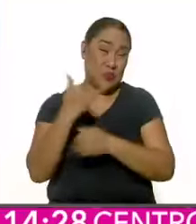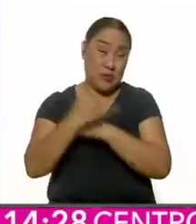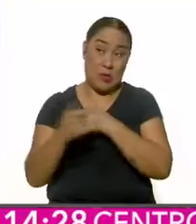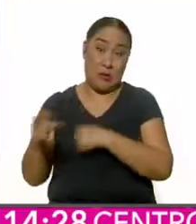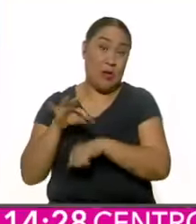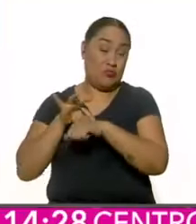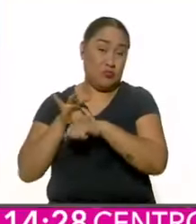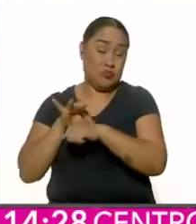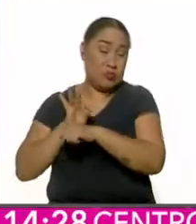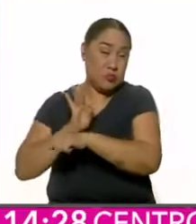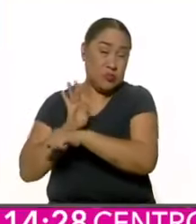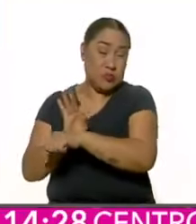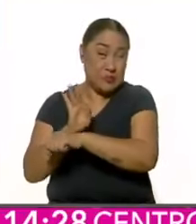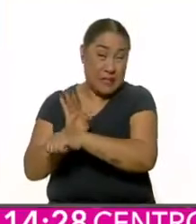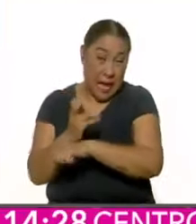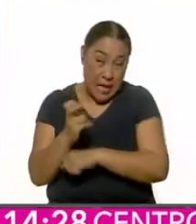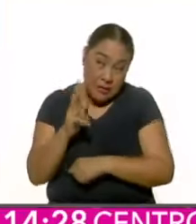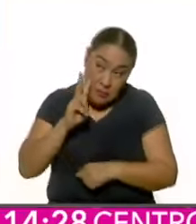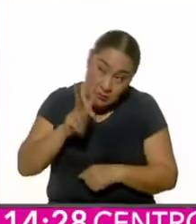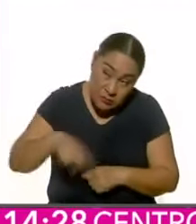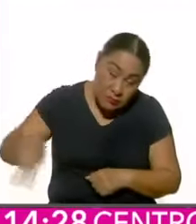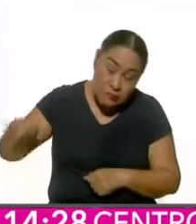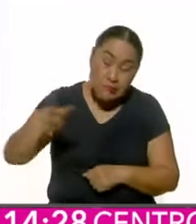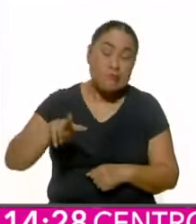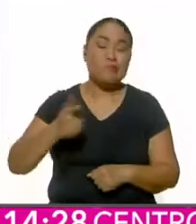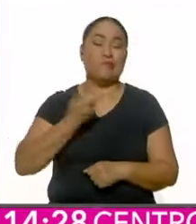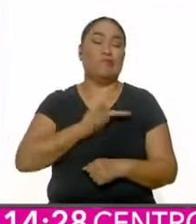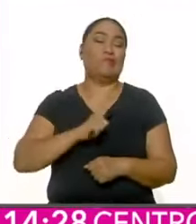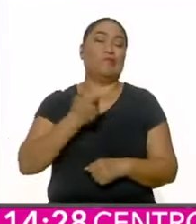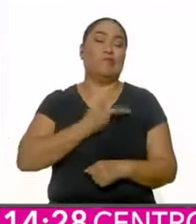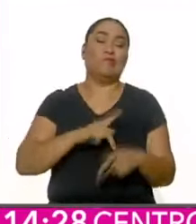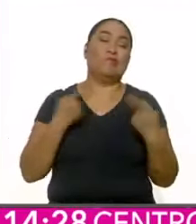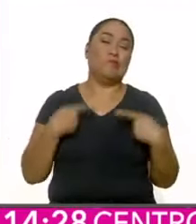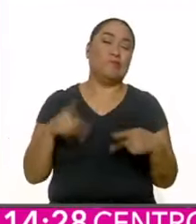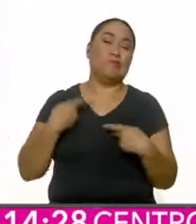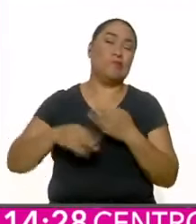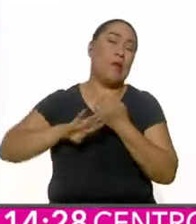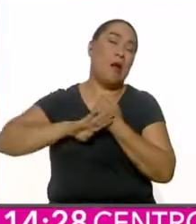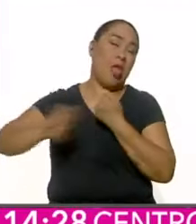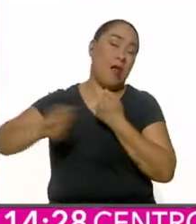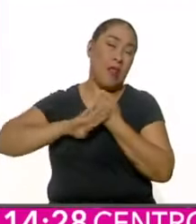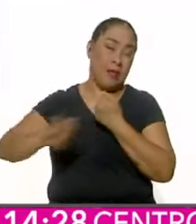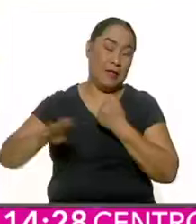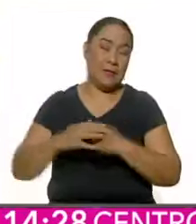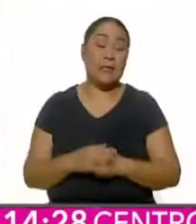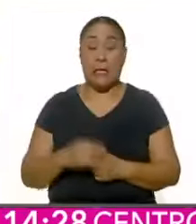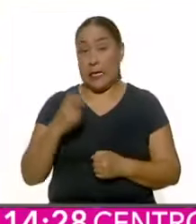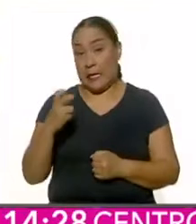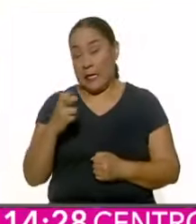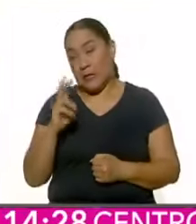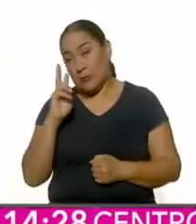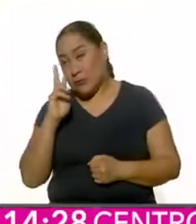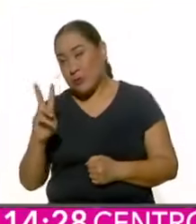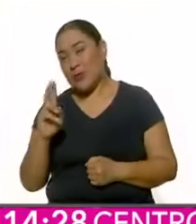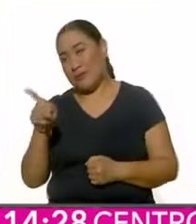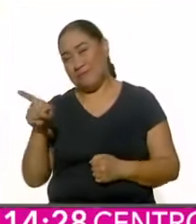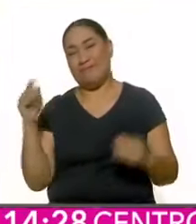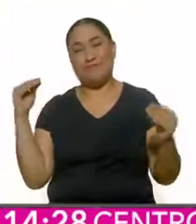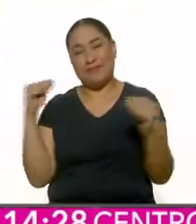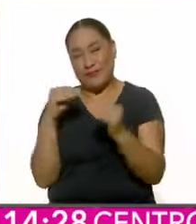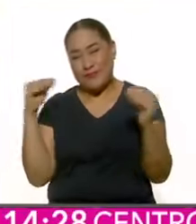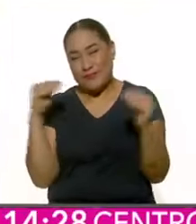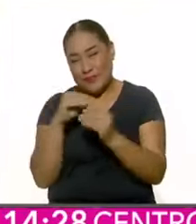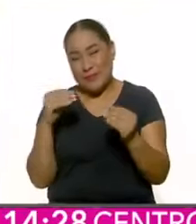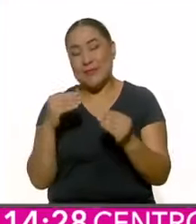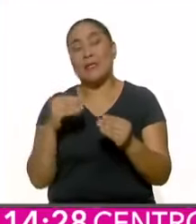defienden lo que produce el rechazo de las grandes mayorías. Es la manera en que en el debate, en